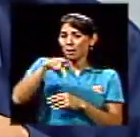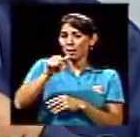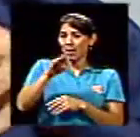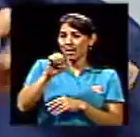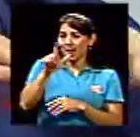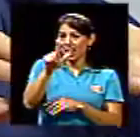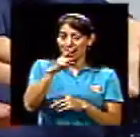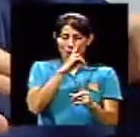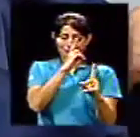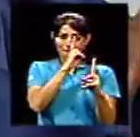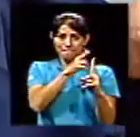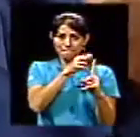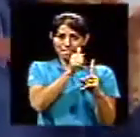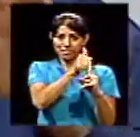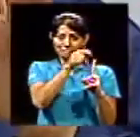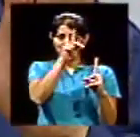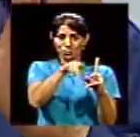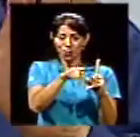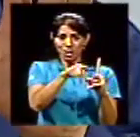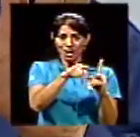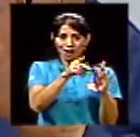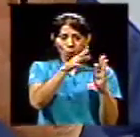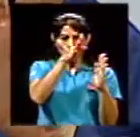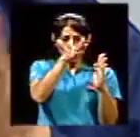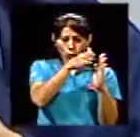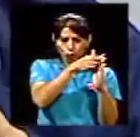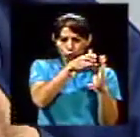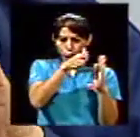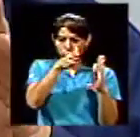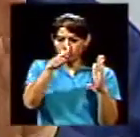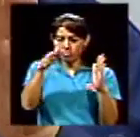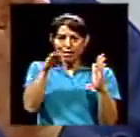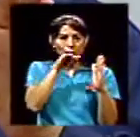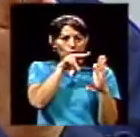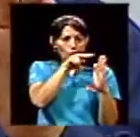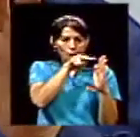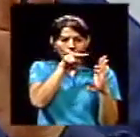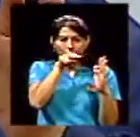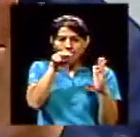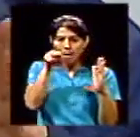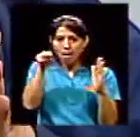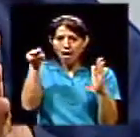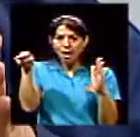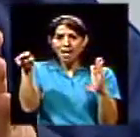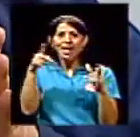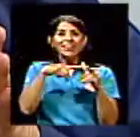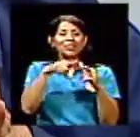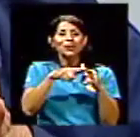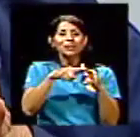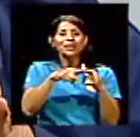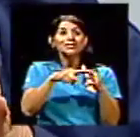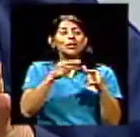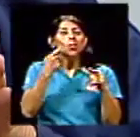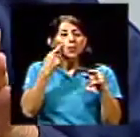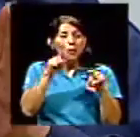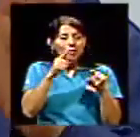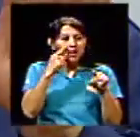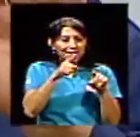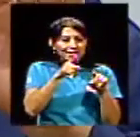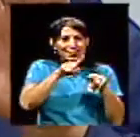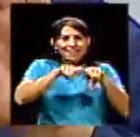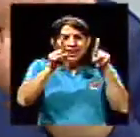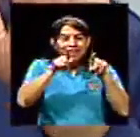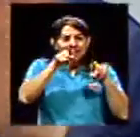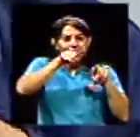digamos, y entonces darle seguimiento. Entonces, con eso uno podría hacer tal vez alguna corrección de esa volatilidad que hablábamos, ¿verdad? Hacer alguna estimación,